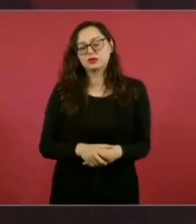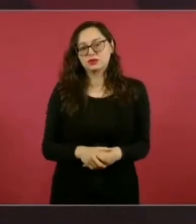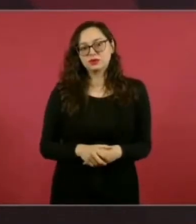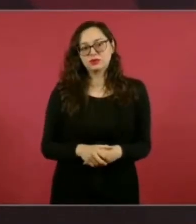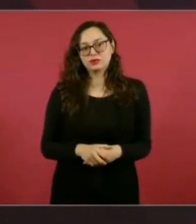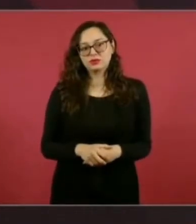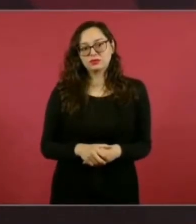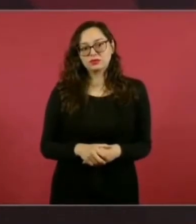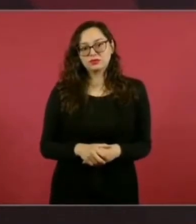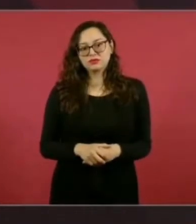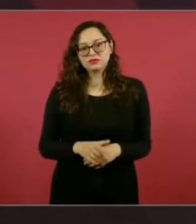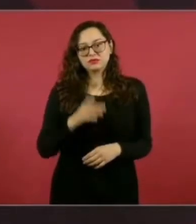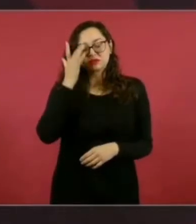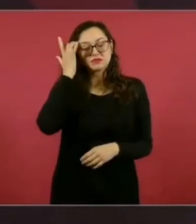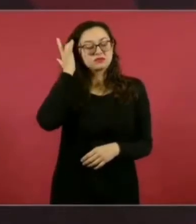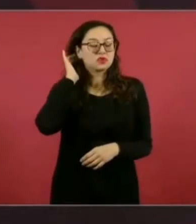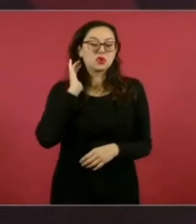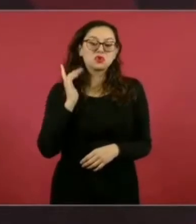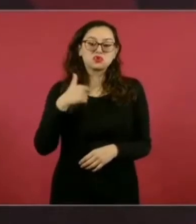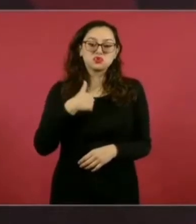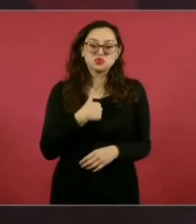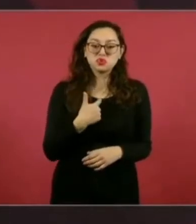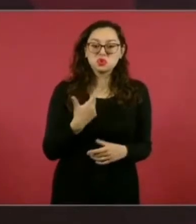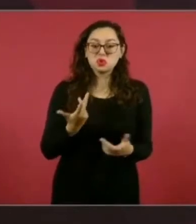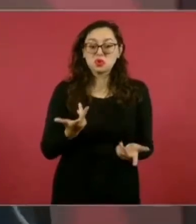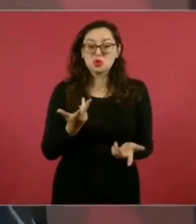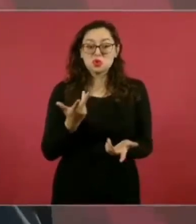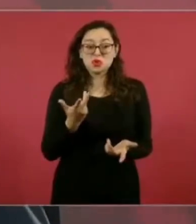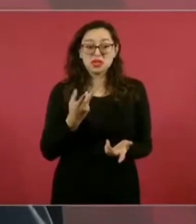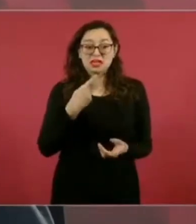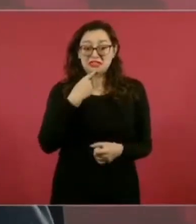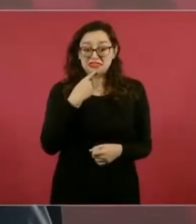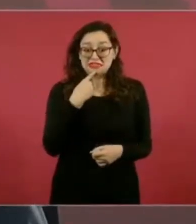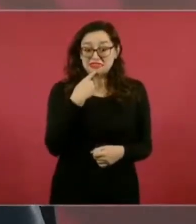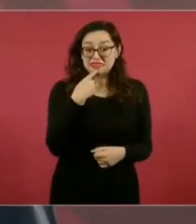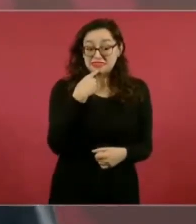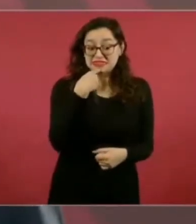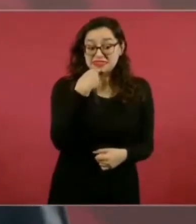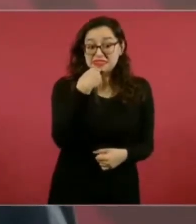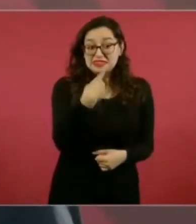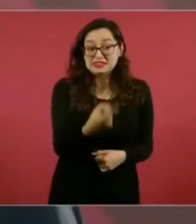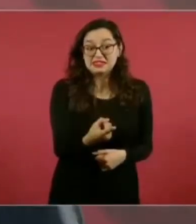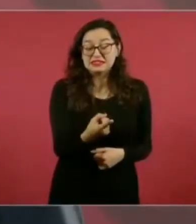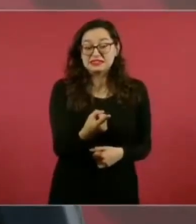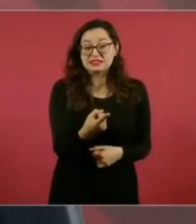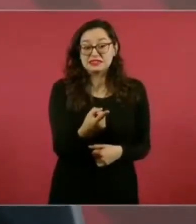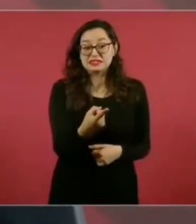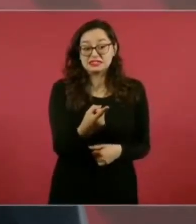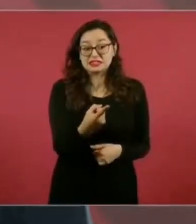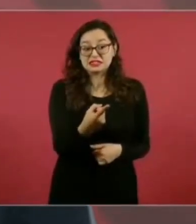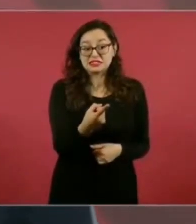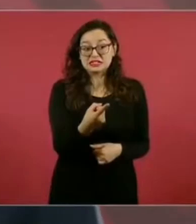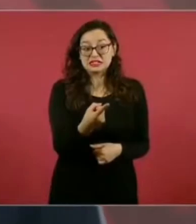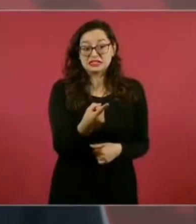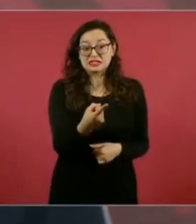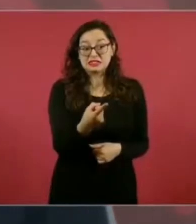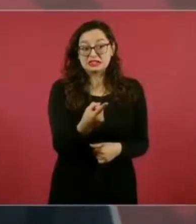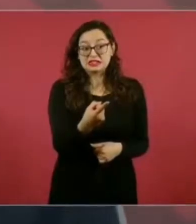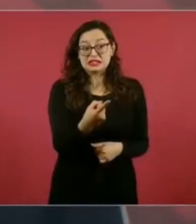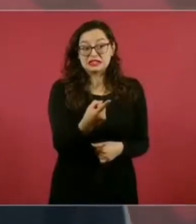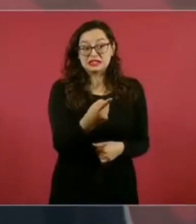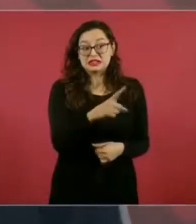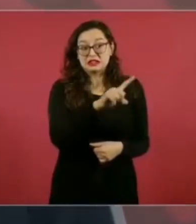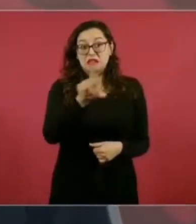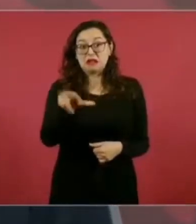no estoy acostumbrado a decir una